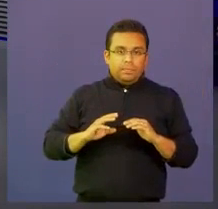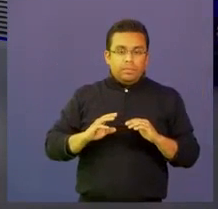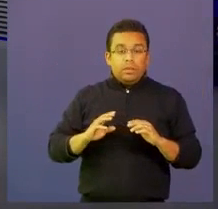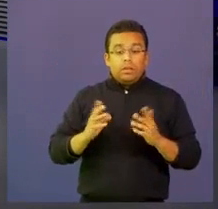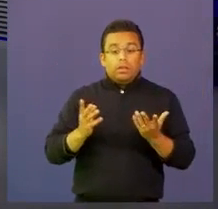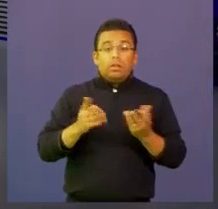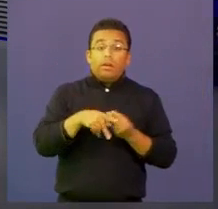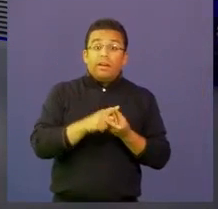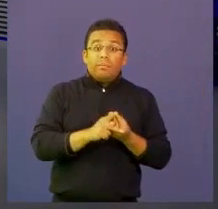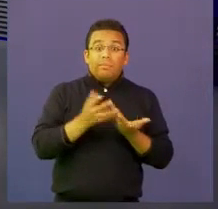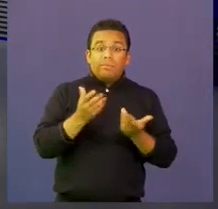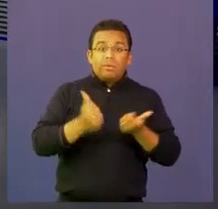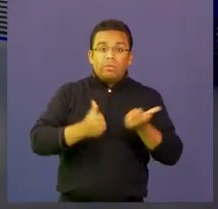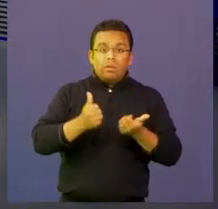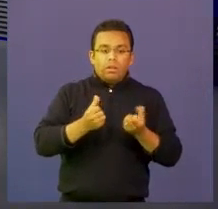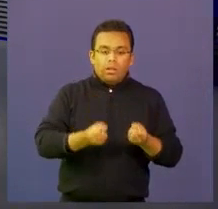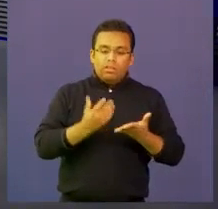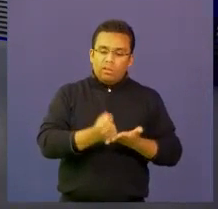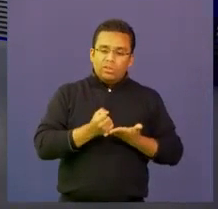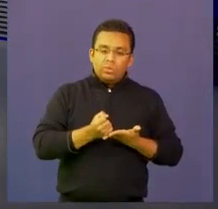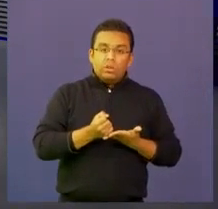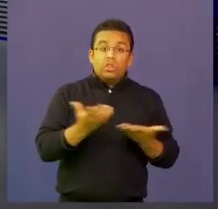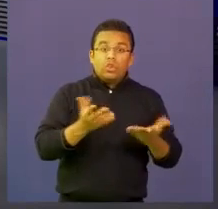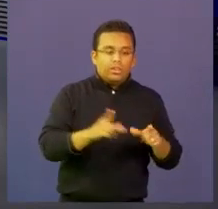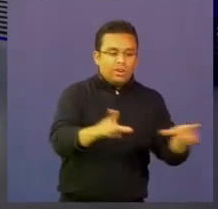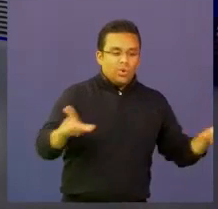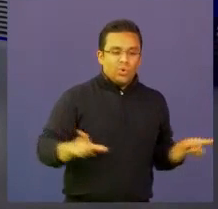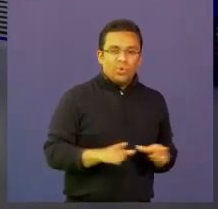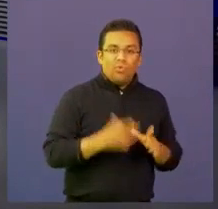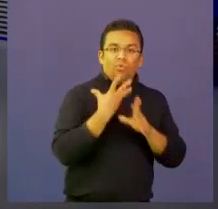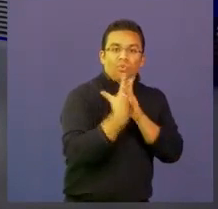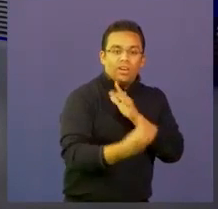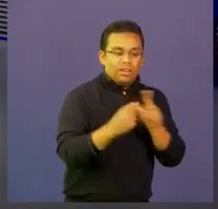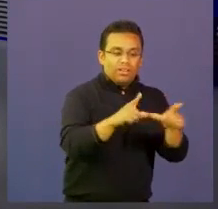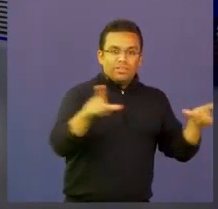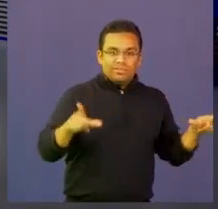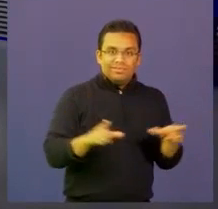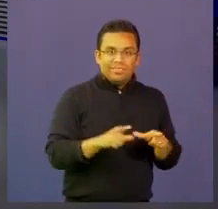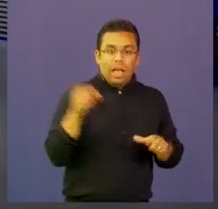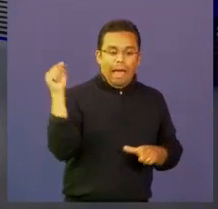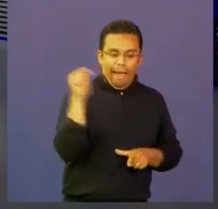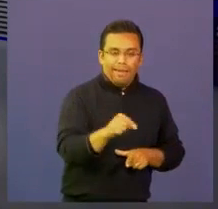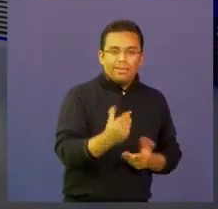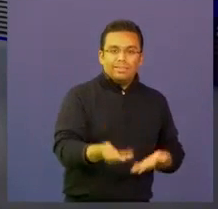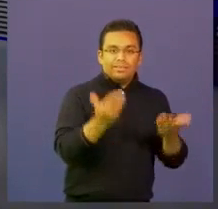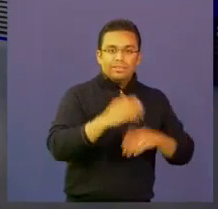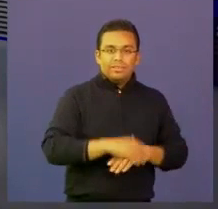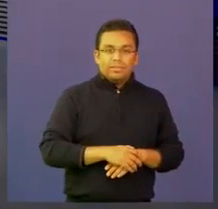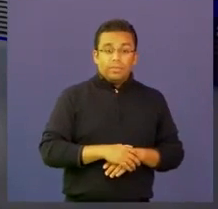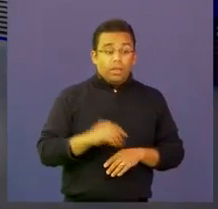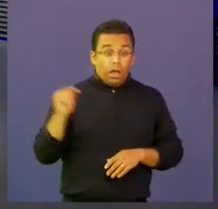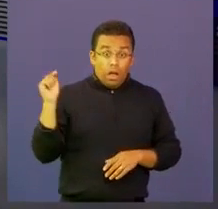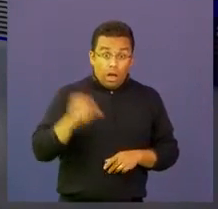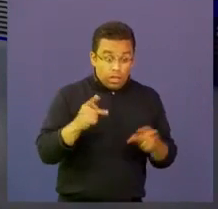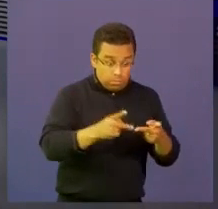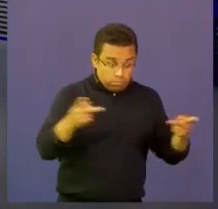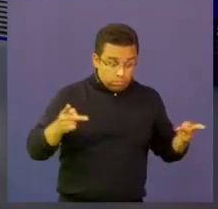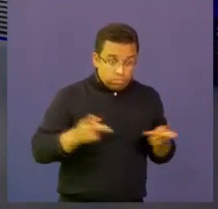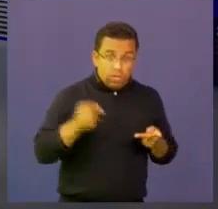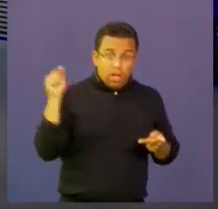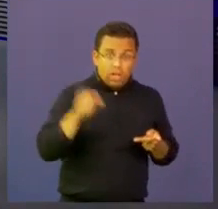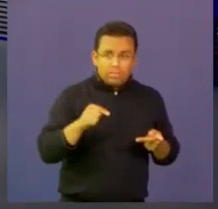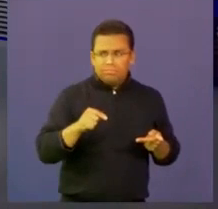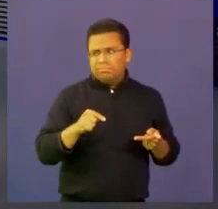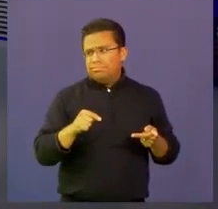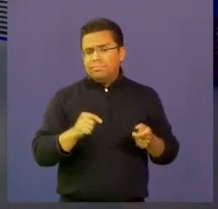de pensar en los macromundos e irnos a los micromundos, y es cómo en un cuadrado encuentro tanta vida, y cómo a partir de esa vida, por ejemplo,